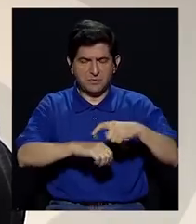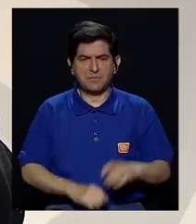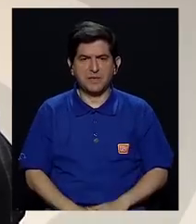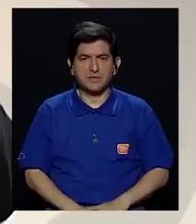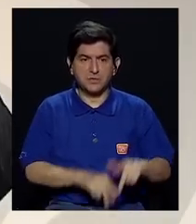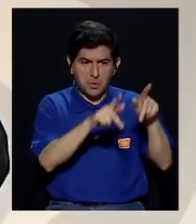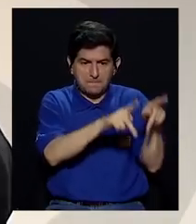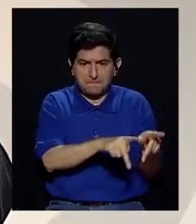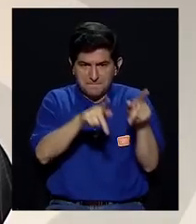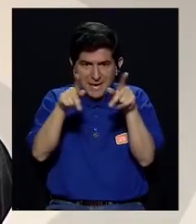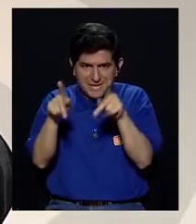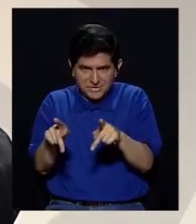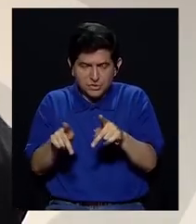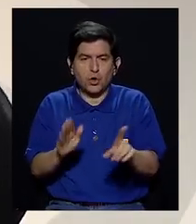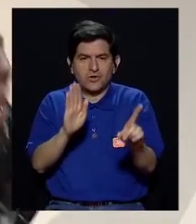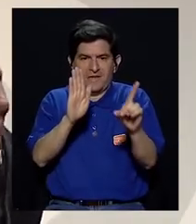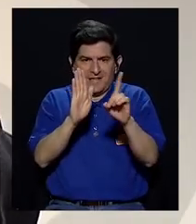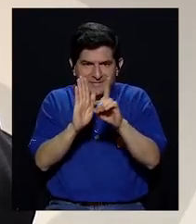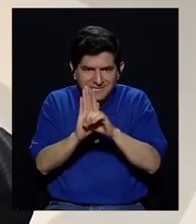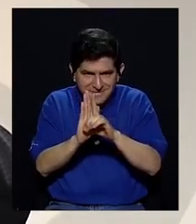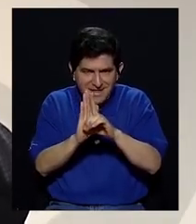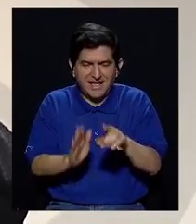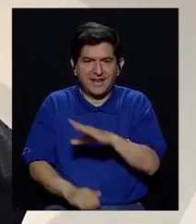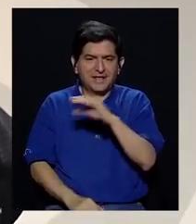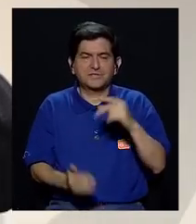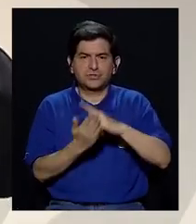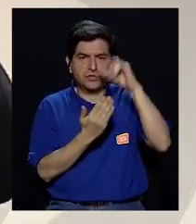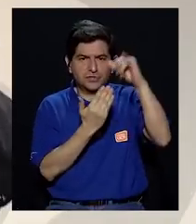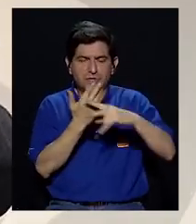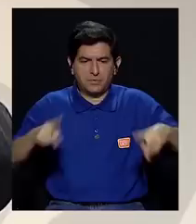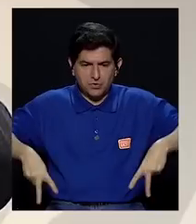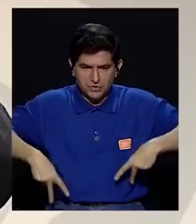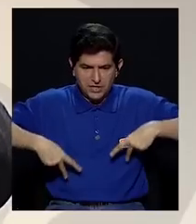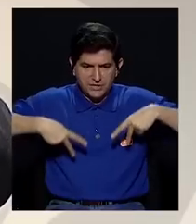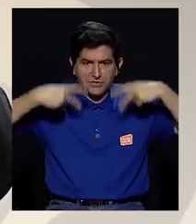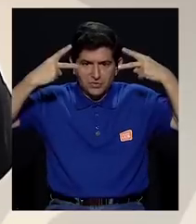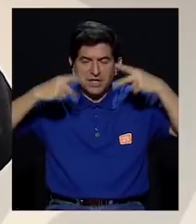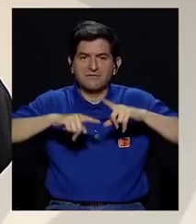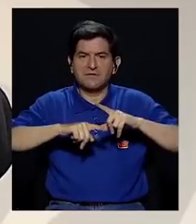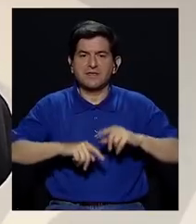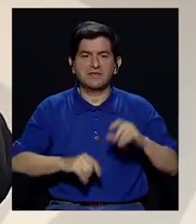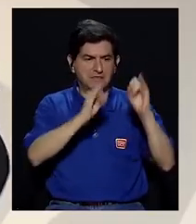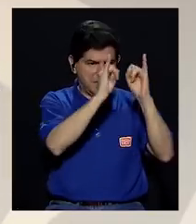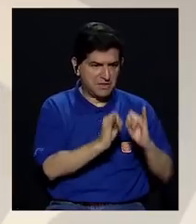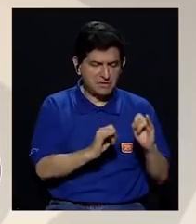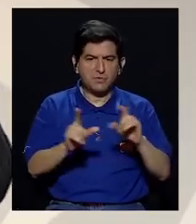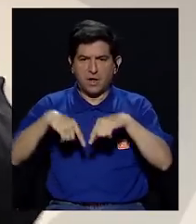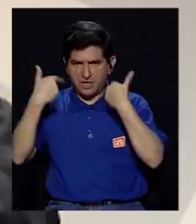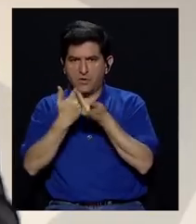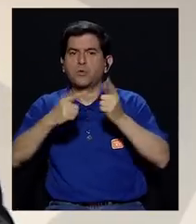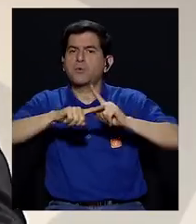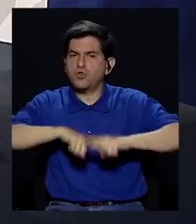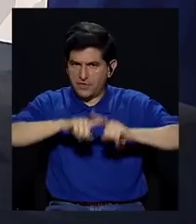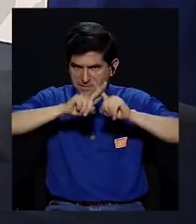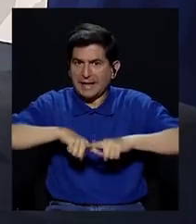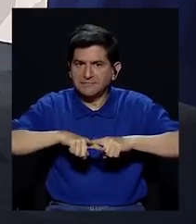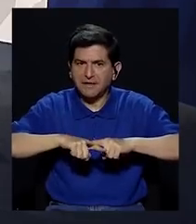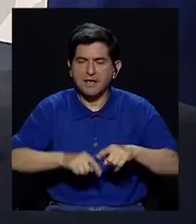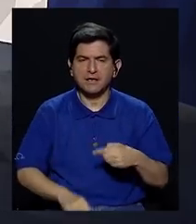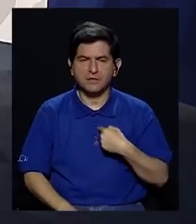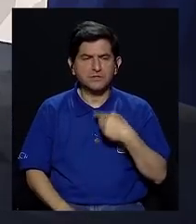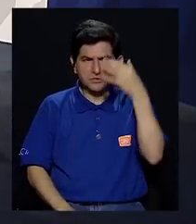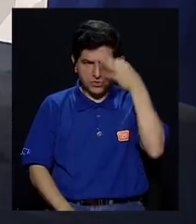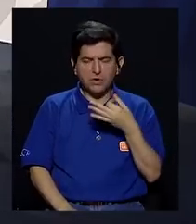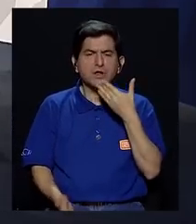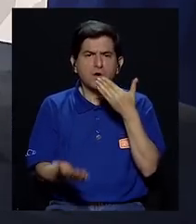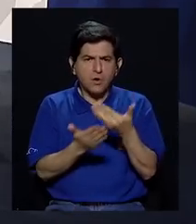personas, derechos y proyectos de vida individuales y colectivos. Entonces, me parece